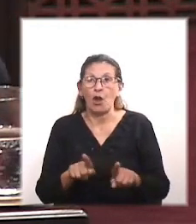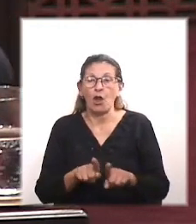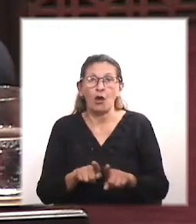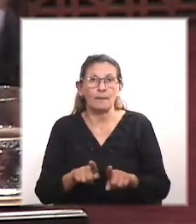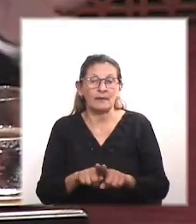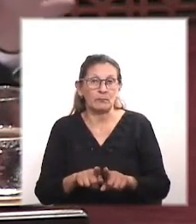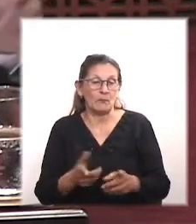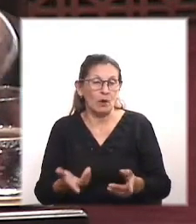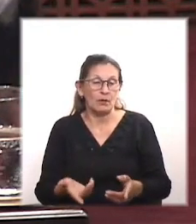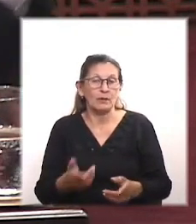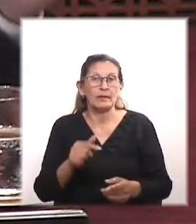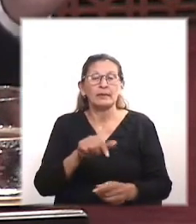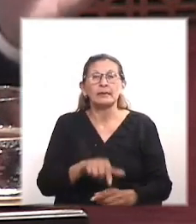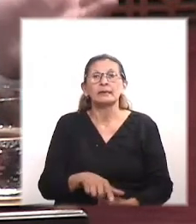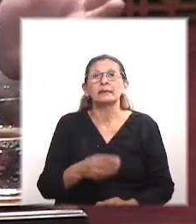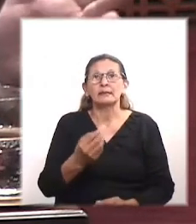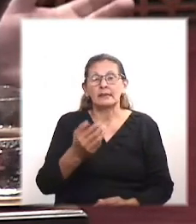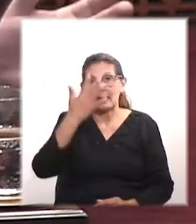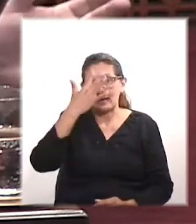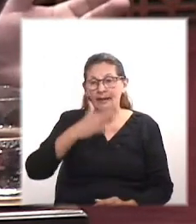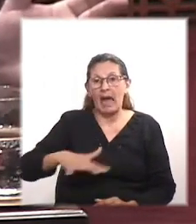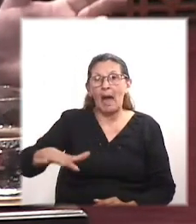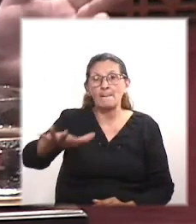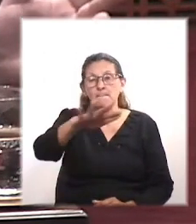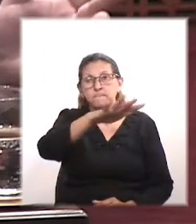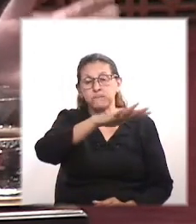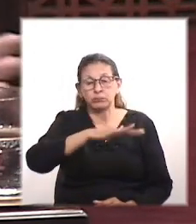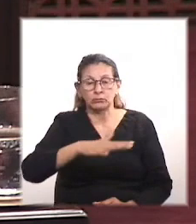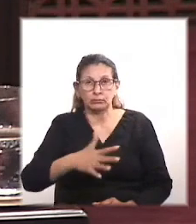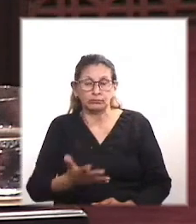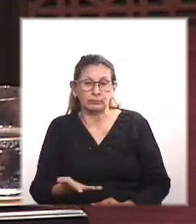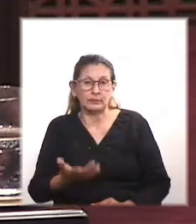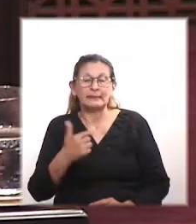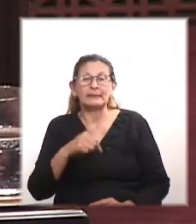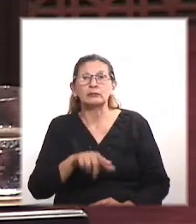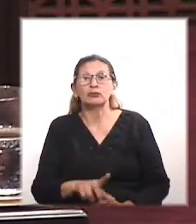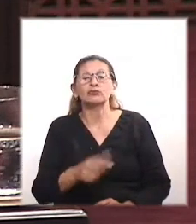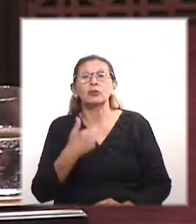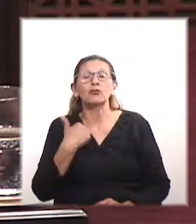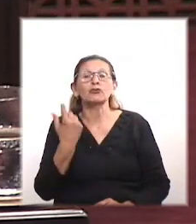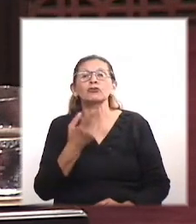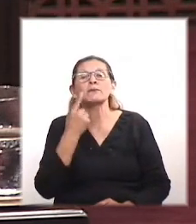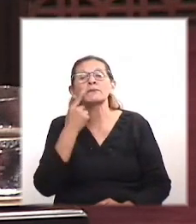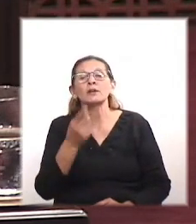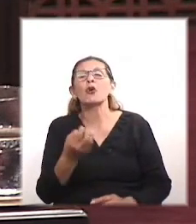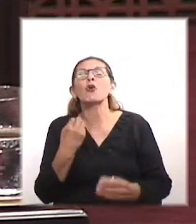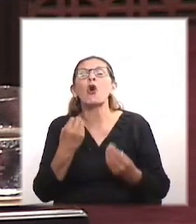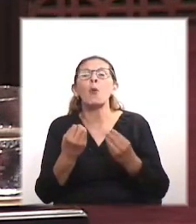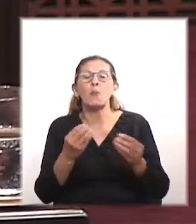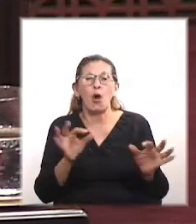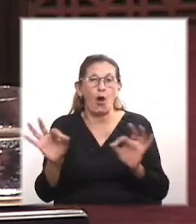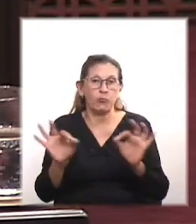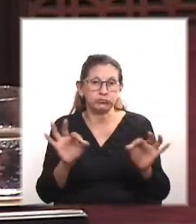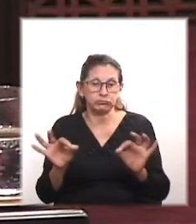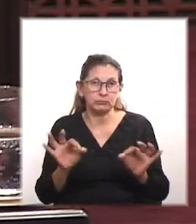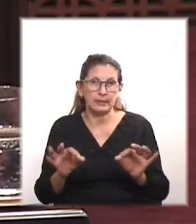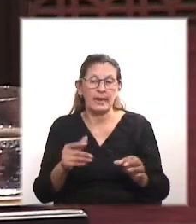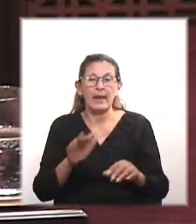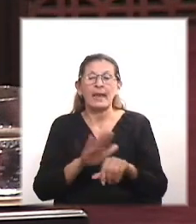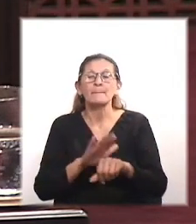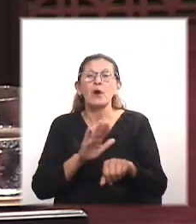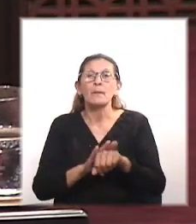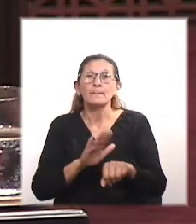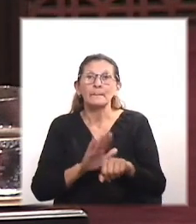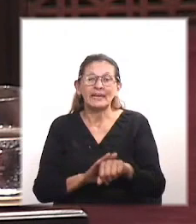eso tenemos de una batería en un descampado tal medida de decibel. Lo que tenemos que ver nosotros de cómo medir los decibeles es, en el